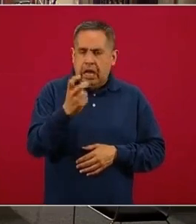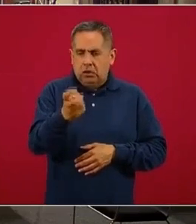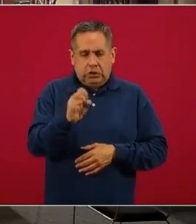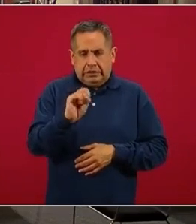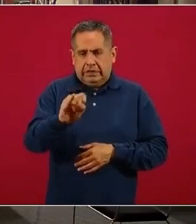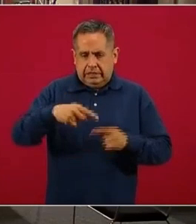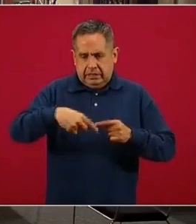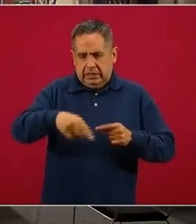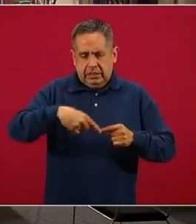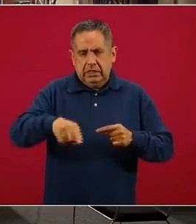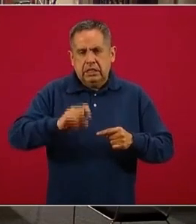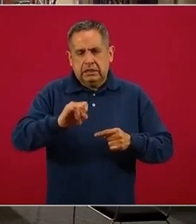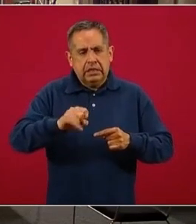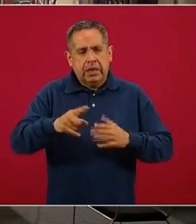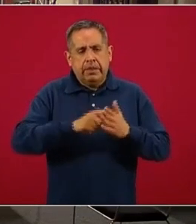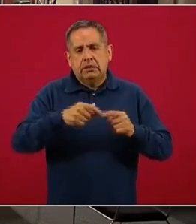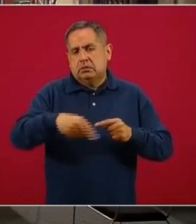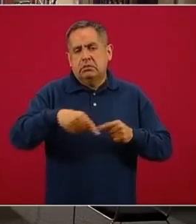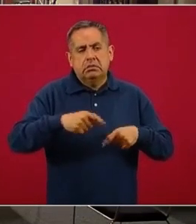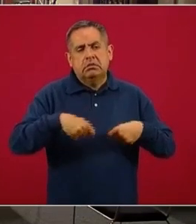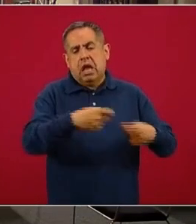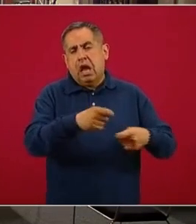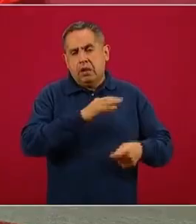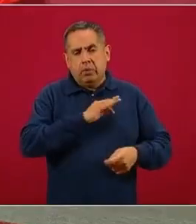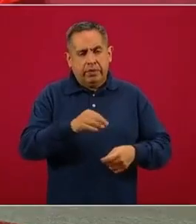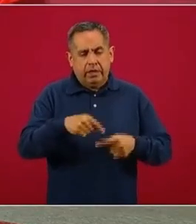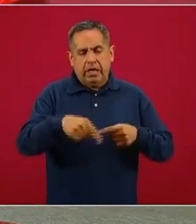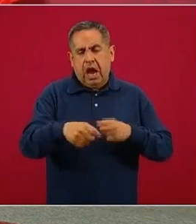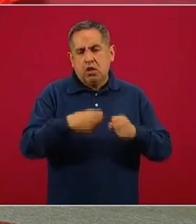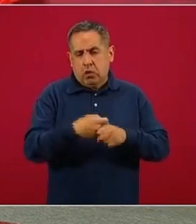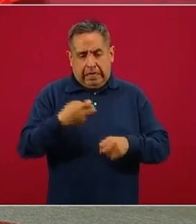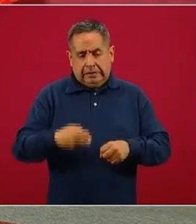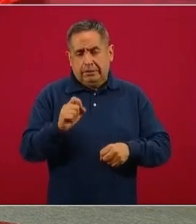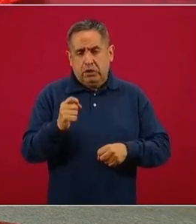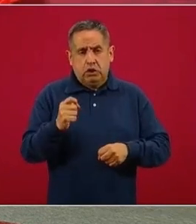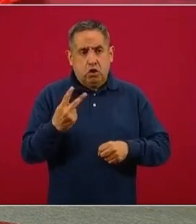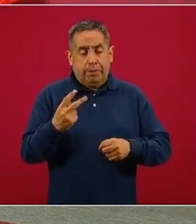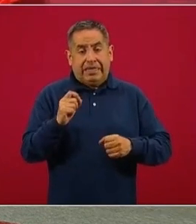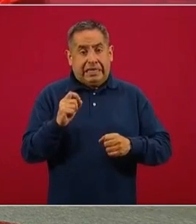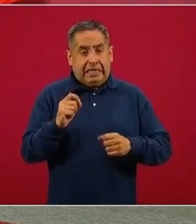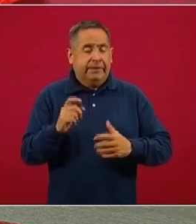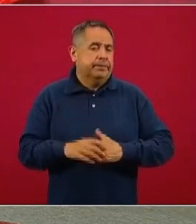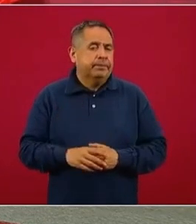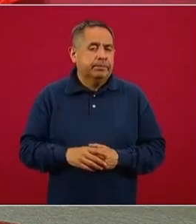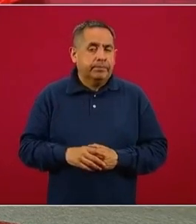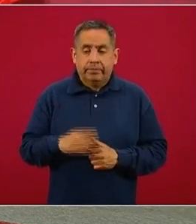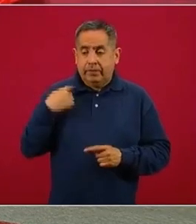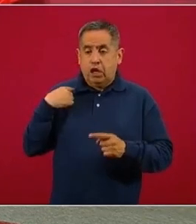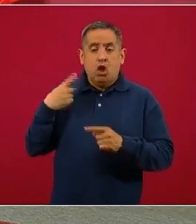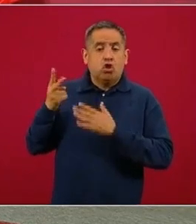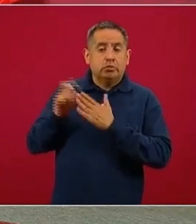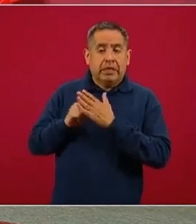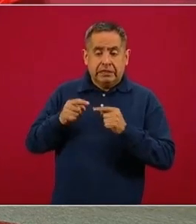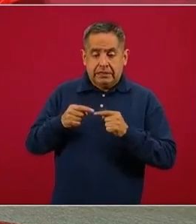van a recibir los apoyos en este mismo ejercicio fiscal. Entonces, en resumidas cuentas, en los últimos dos meses del año